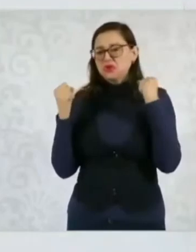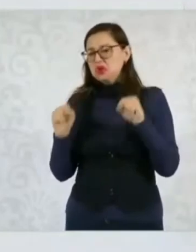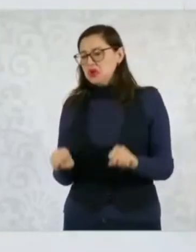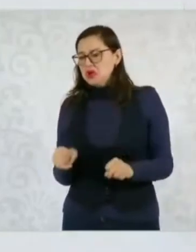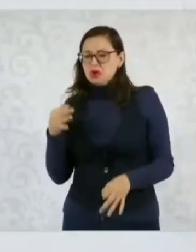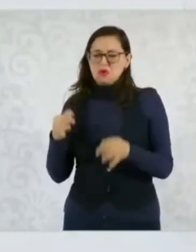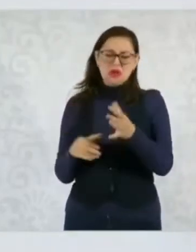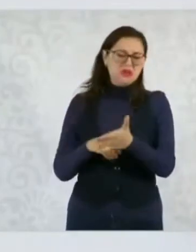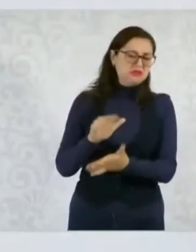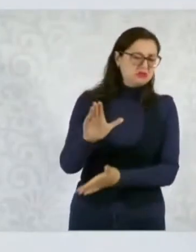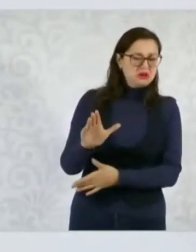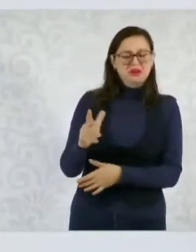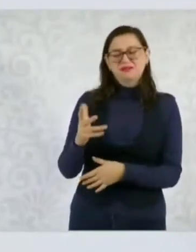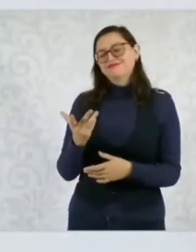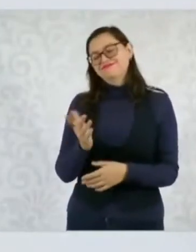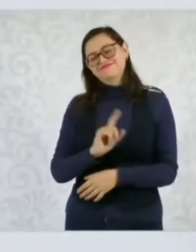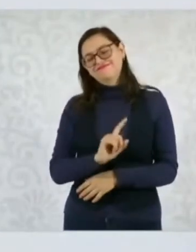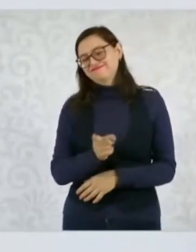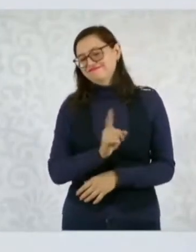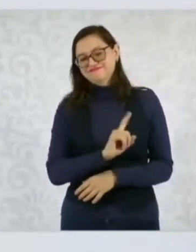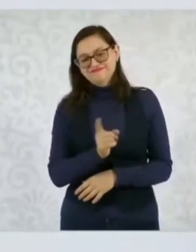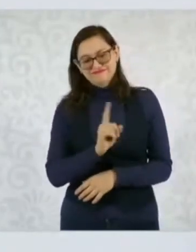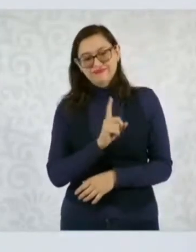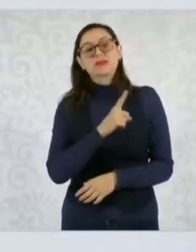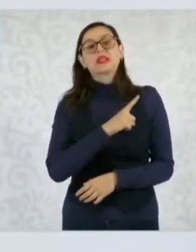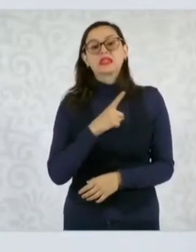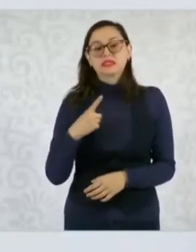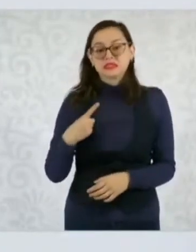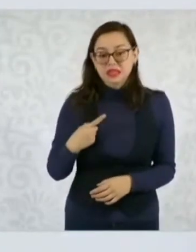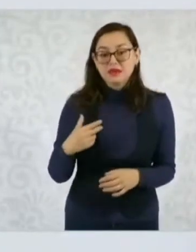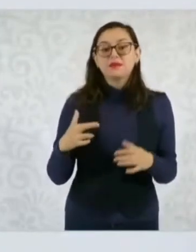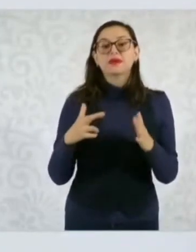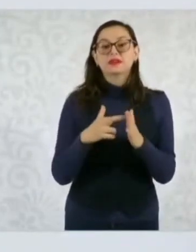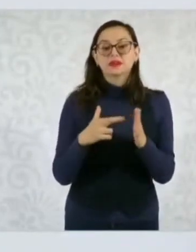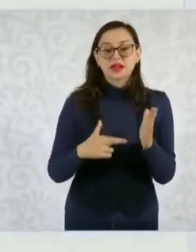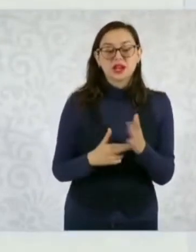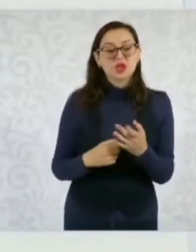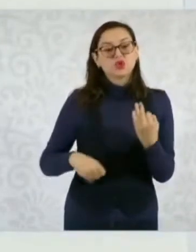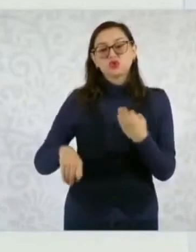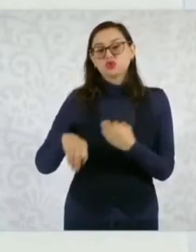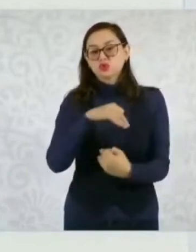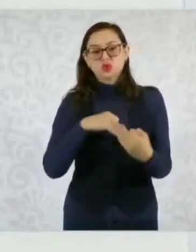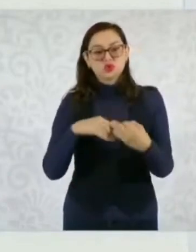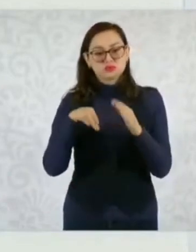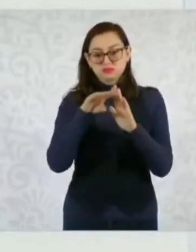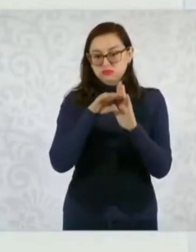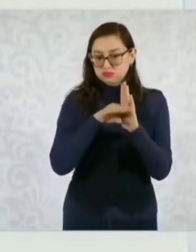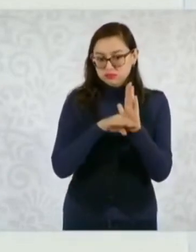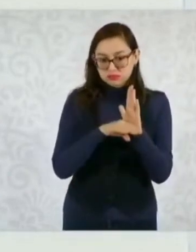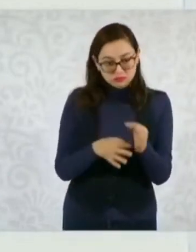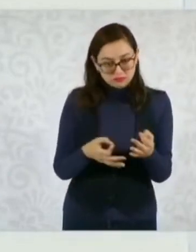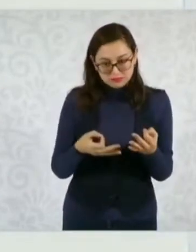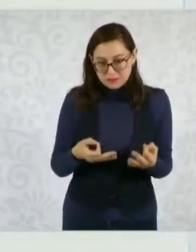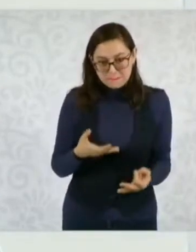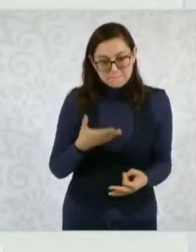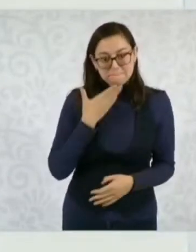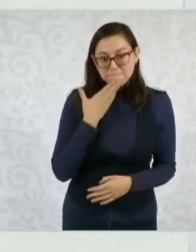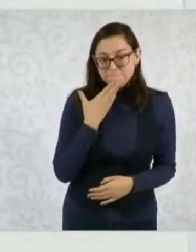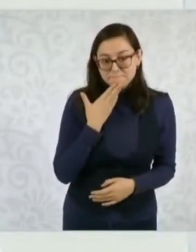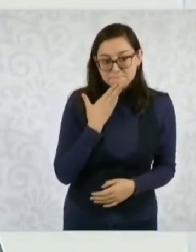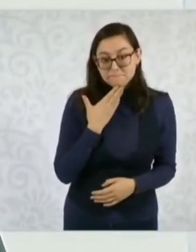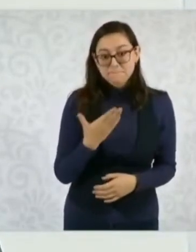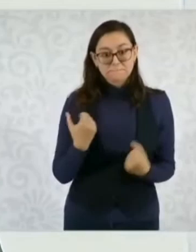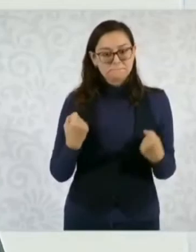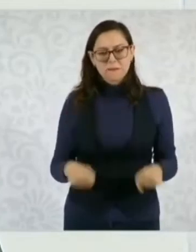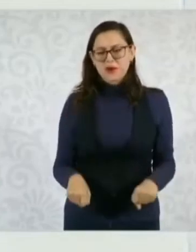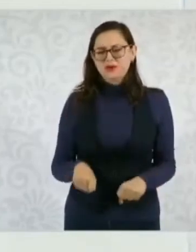cualquier cosa. Por supuesto que no, tiene que haber reglas, todo tiene que ser razonable, no se trata de